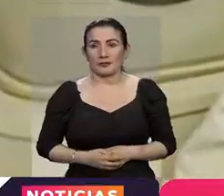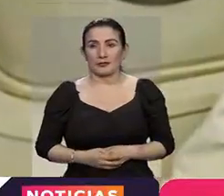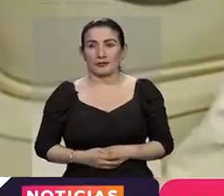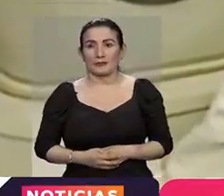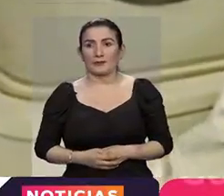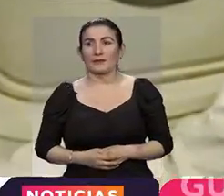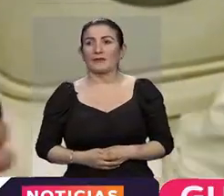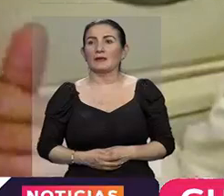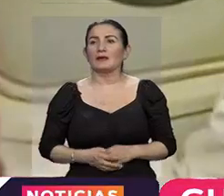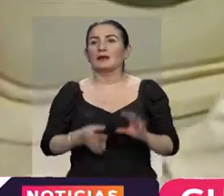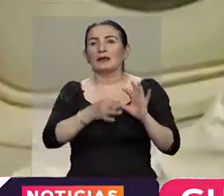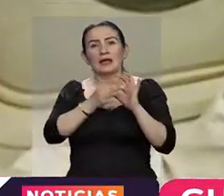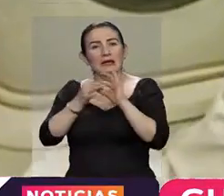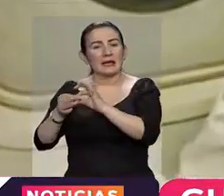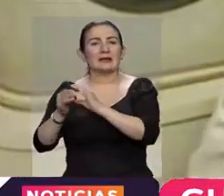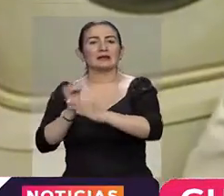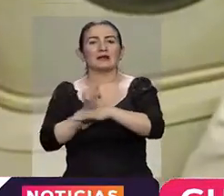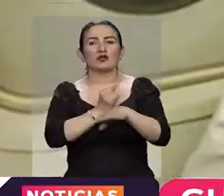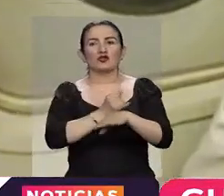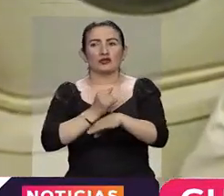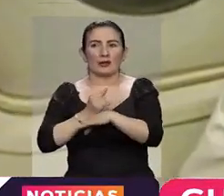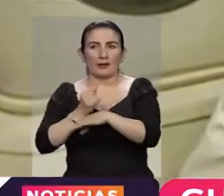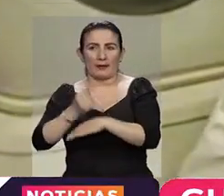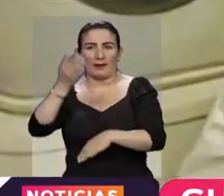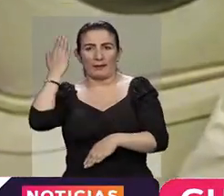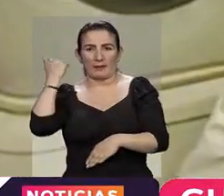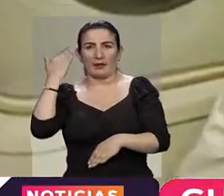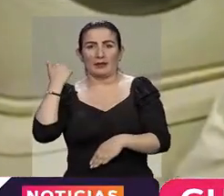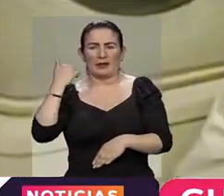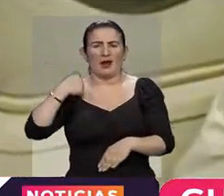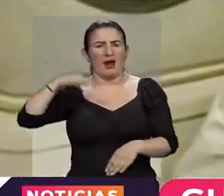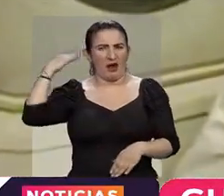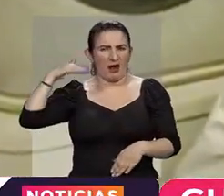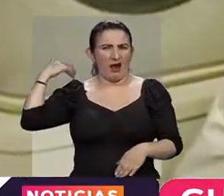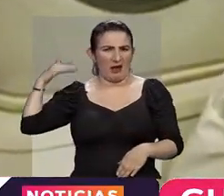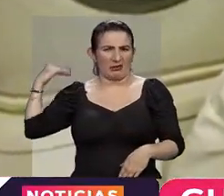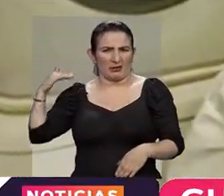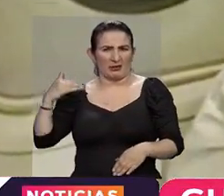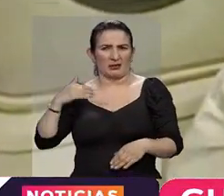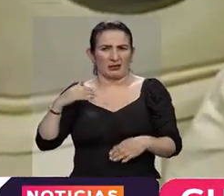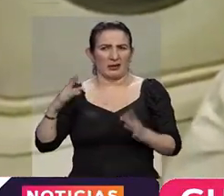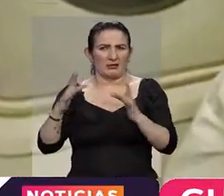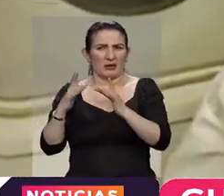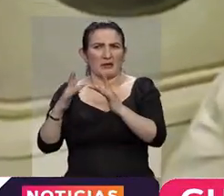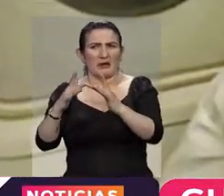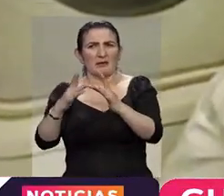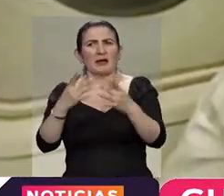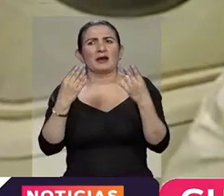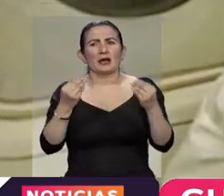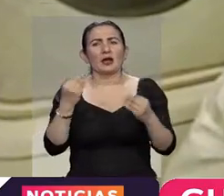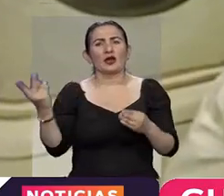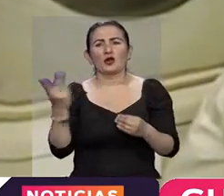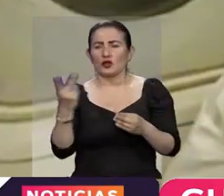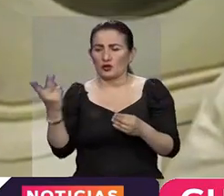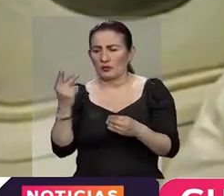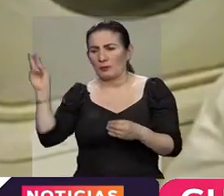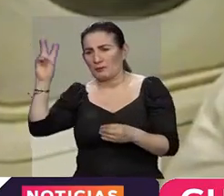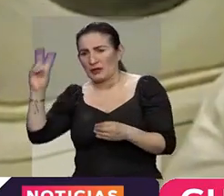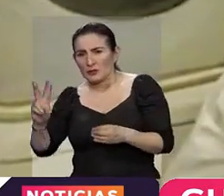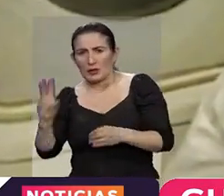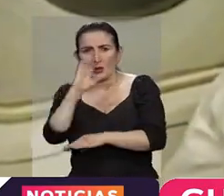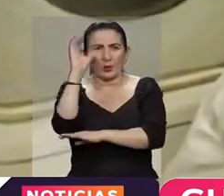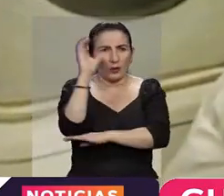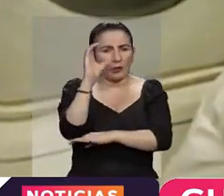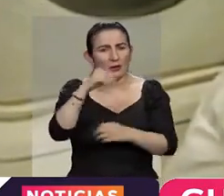Restablecer la institucionalidad que existía desde décadas antes para que los dos pueblos hermanos puedan